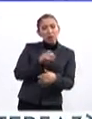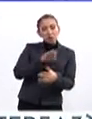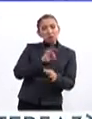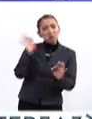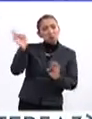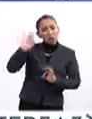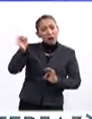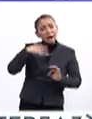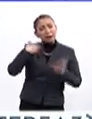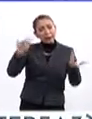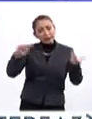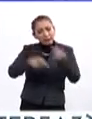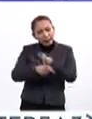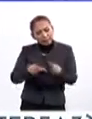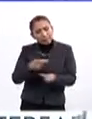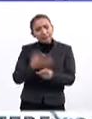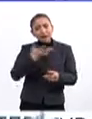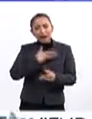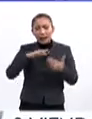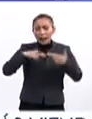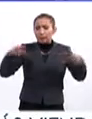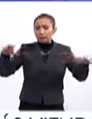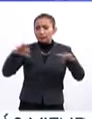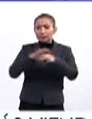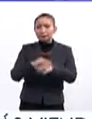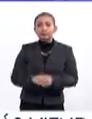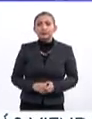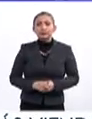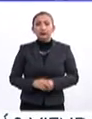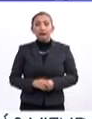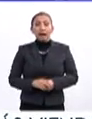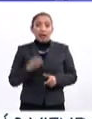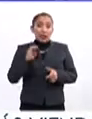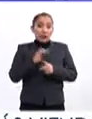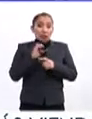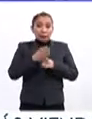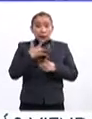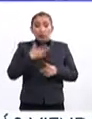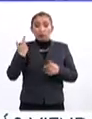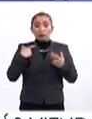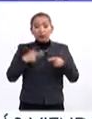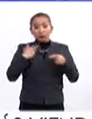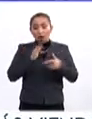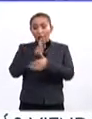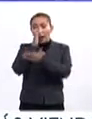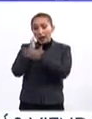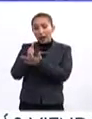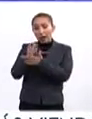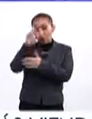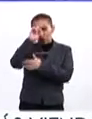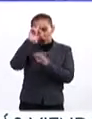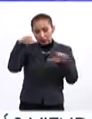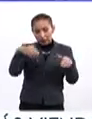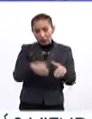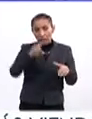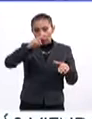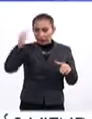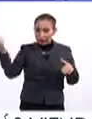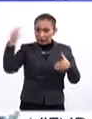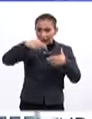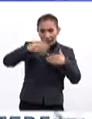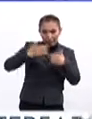poder producir, poder tener relación con ellos. Entonces tenemos personas en la empresa, en el consejo, en la universidad,